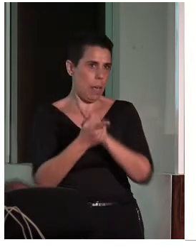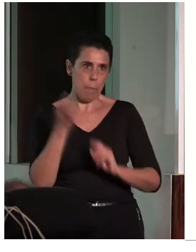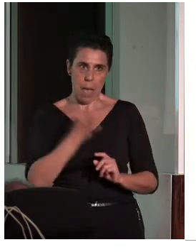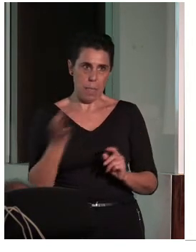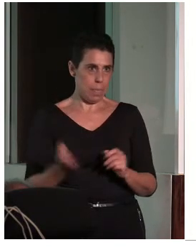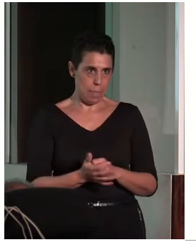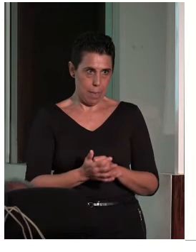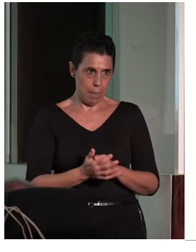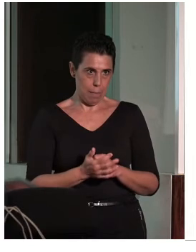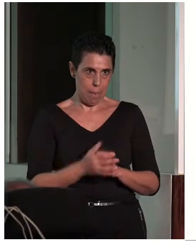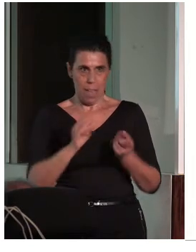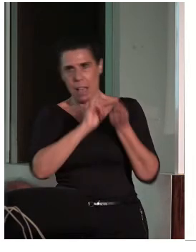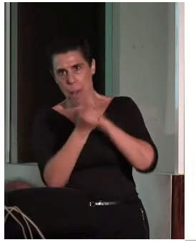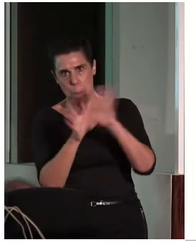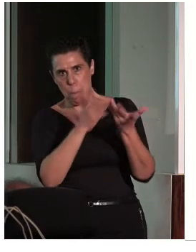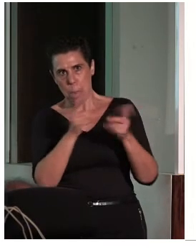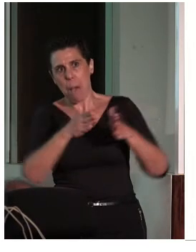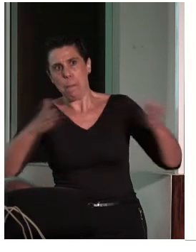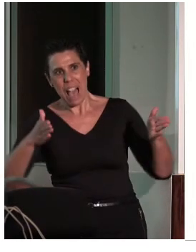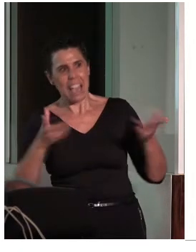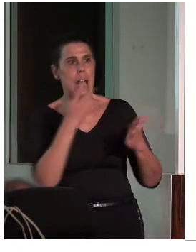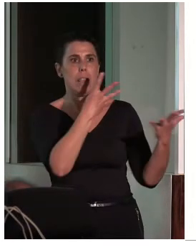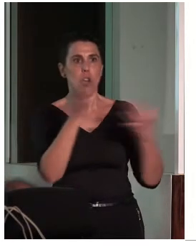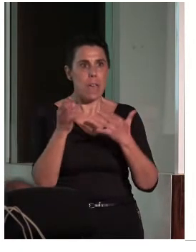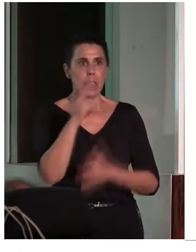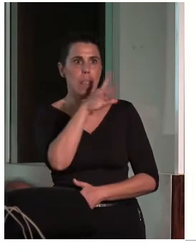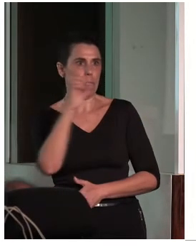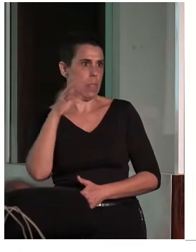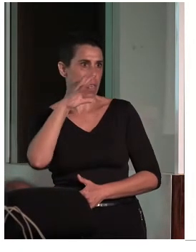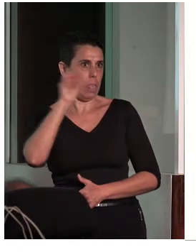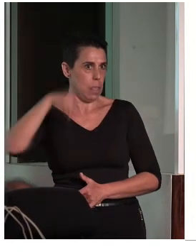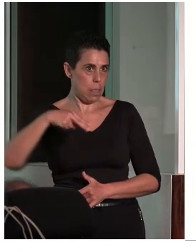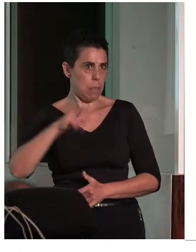hacia 90, 100, etcétera, etcétera.